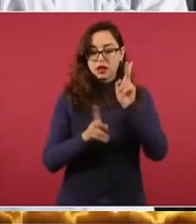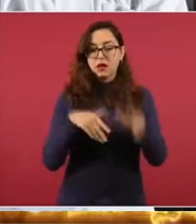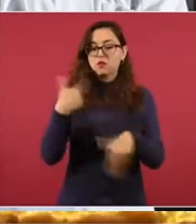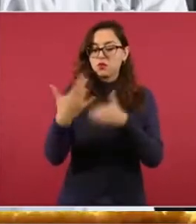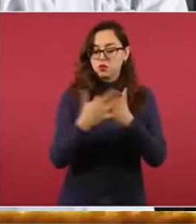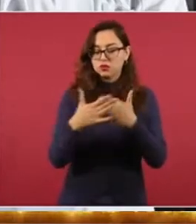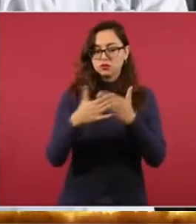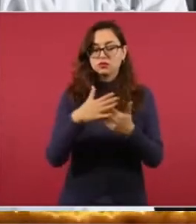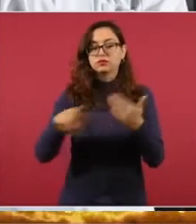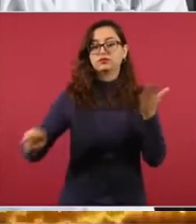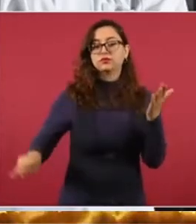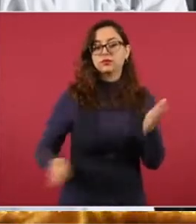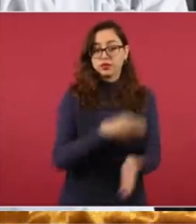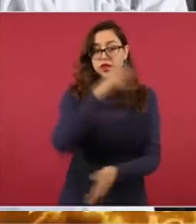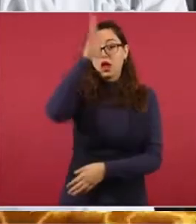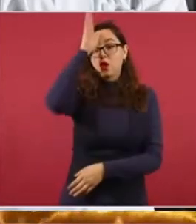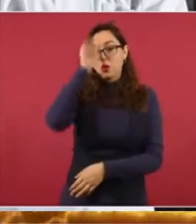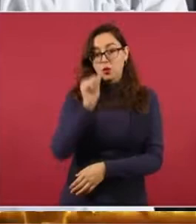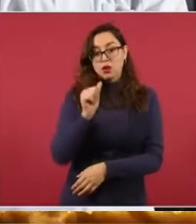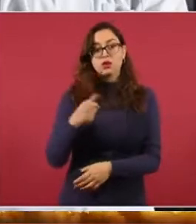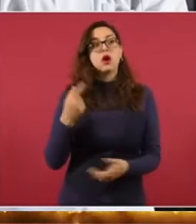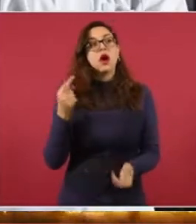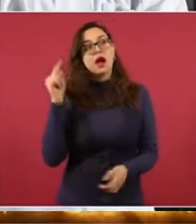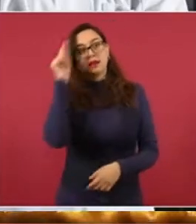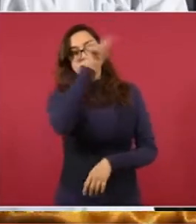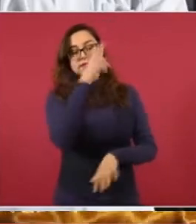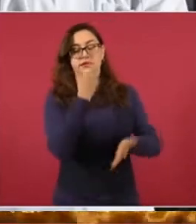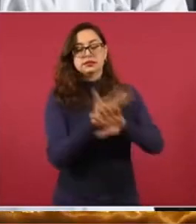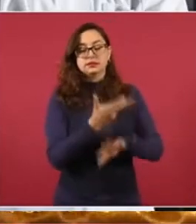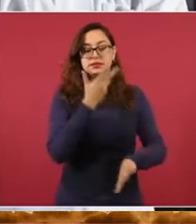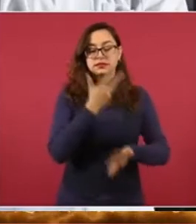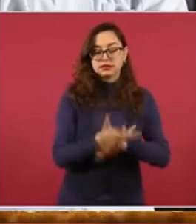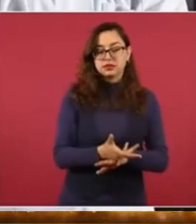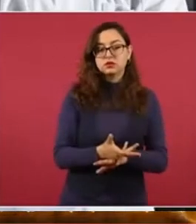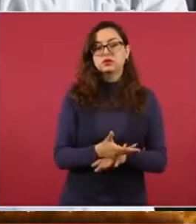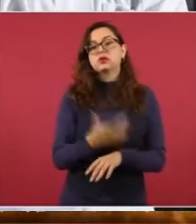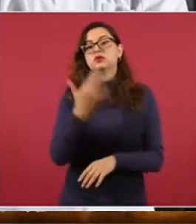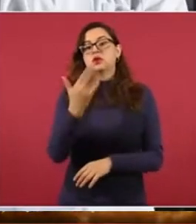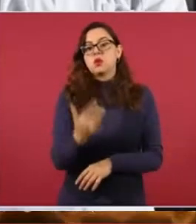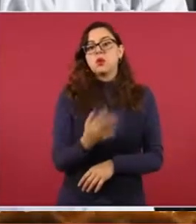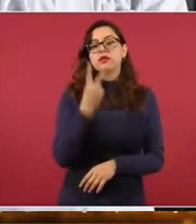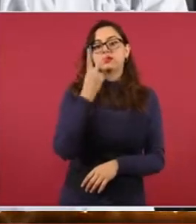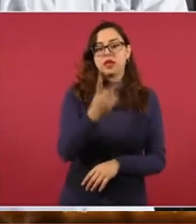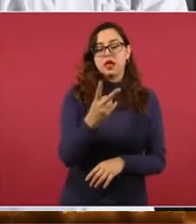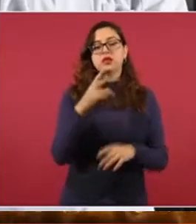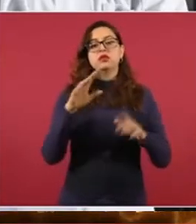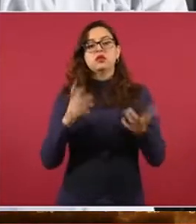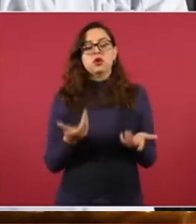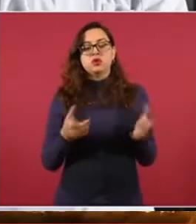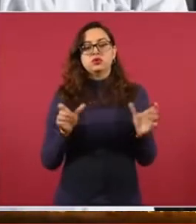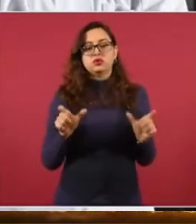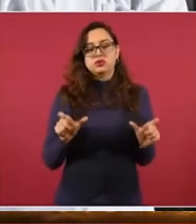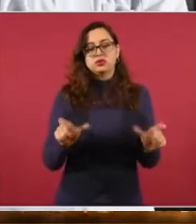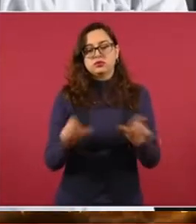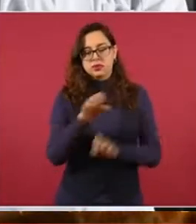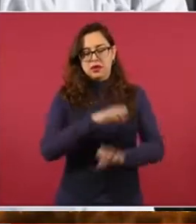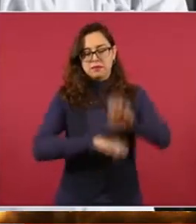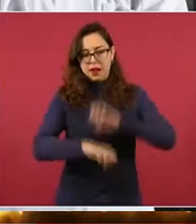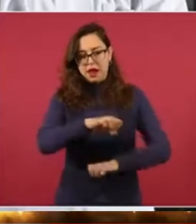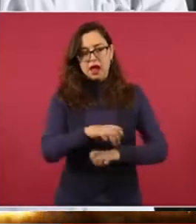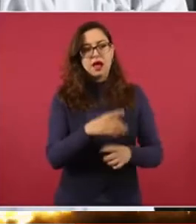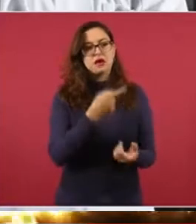un convenio y las ventanillas de los 52 consulados de México en Estados Unidos puedan ser los espacios para